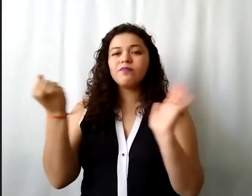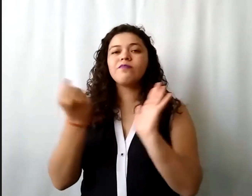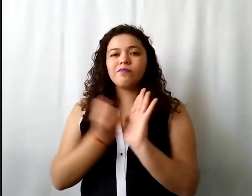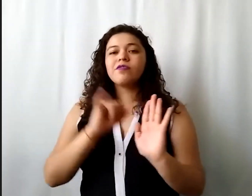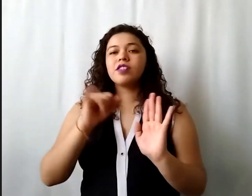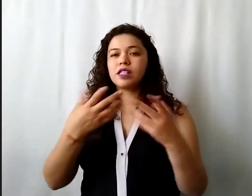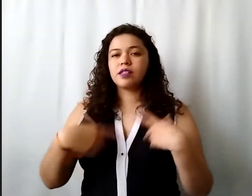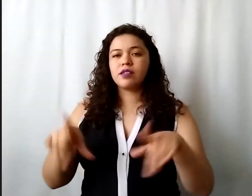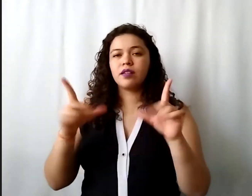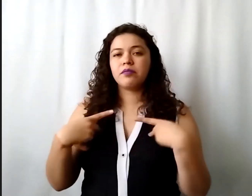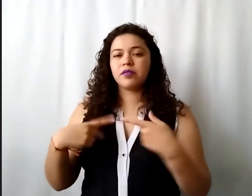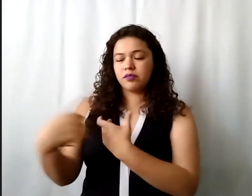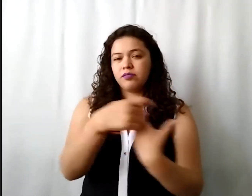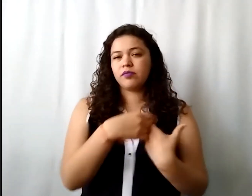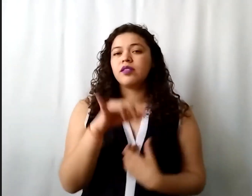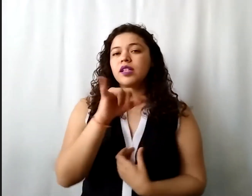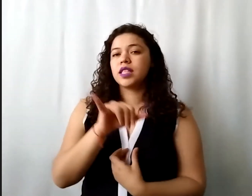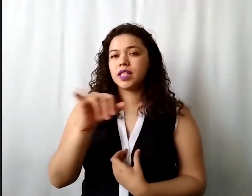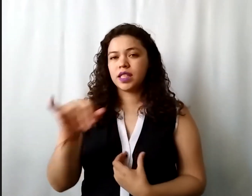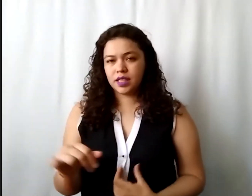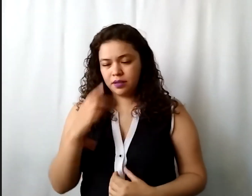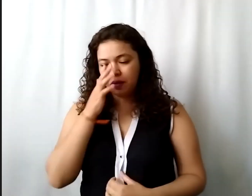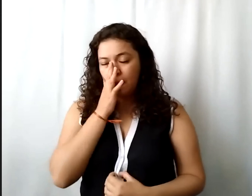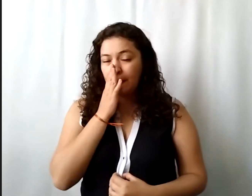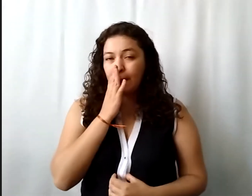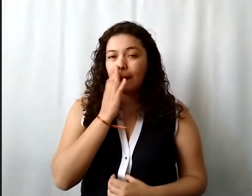estuvieron presentes en la sesión virtual